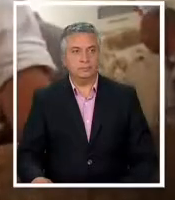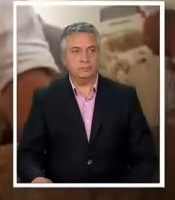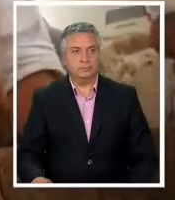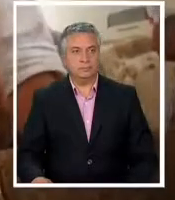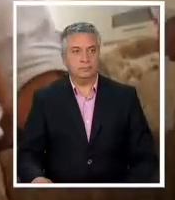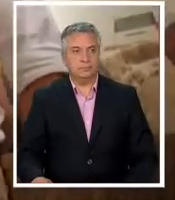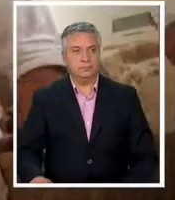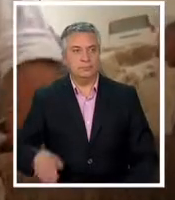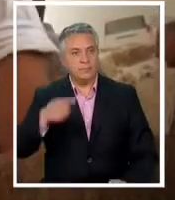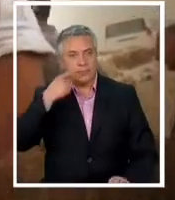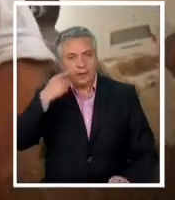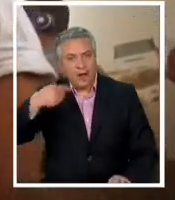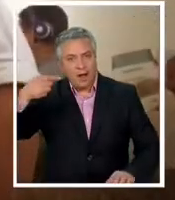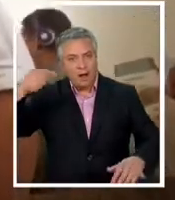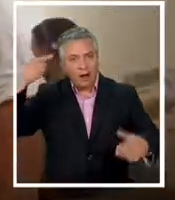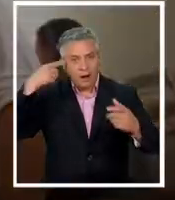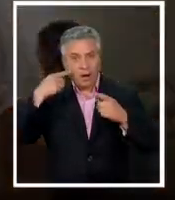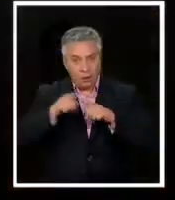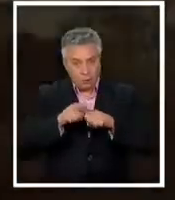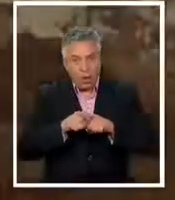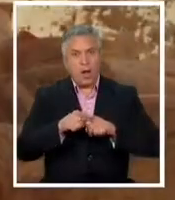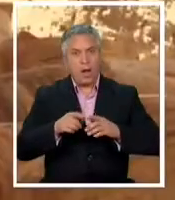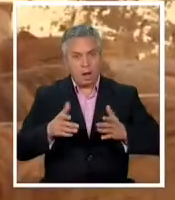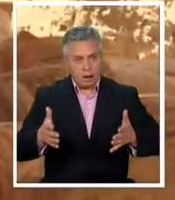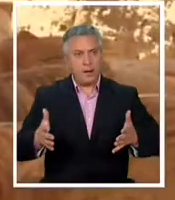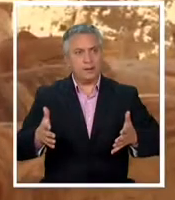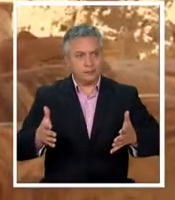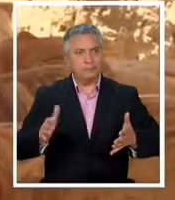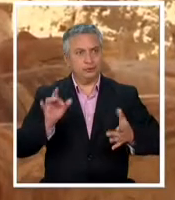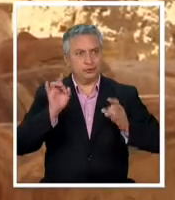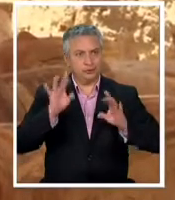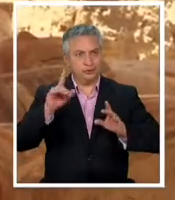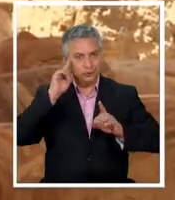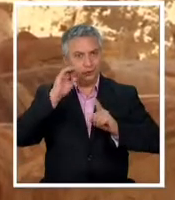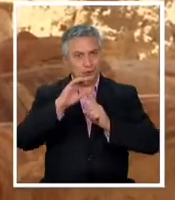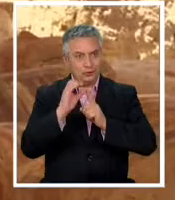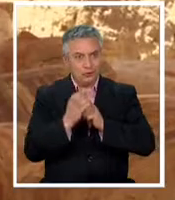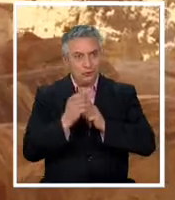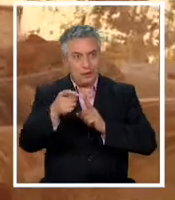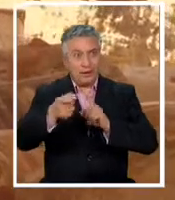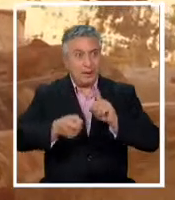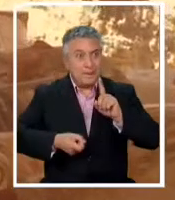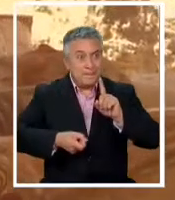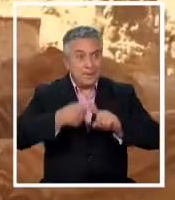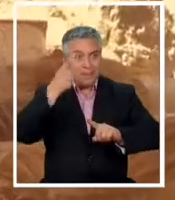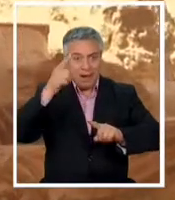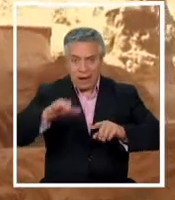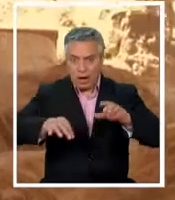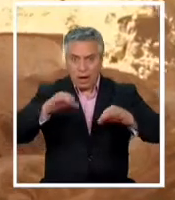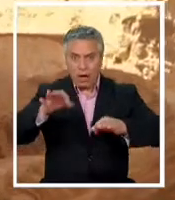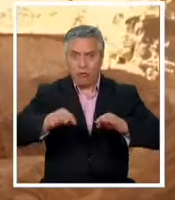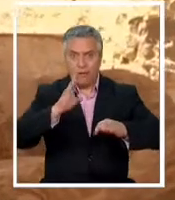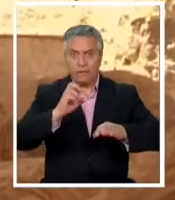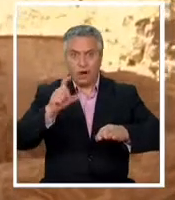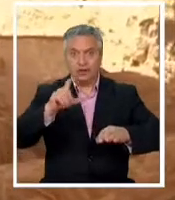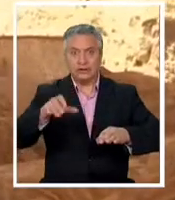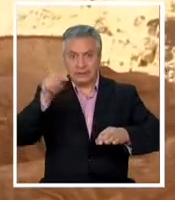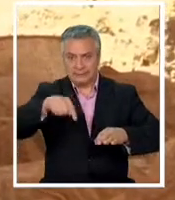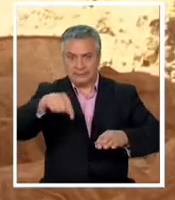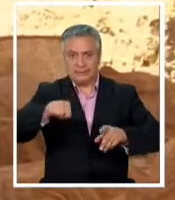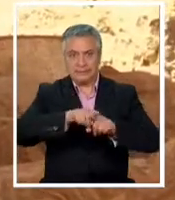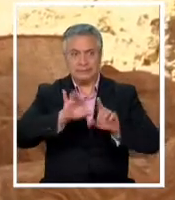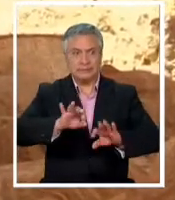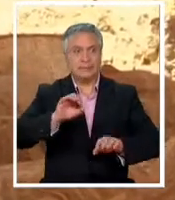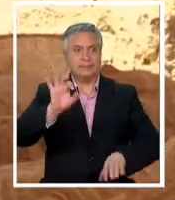una civilización que no deja de sorprender es el primer y más grande tesoro de estatuas de bronce aquí en el área de Saqqara